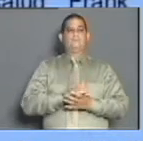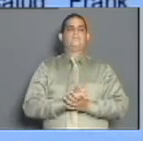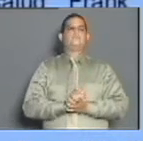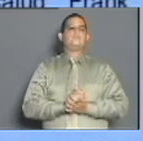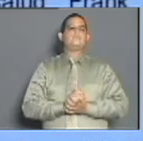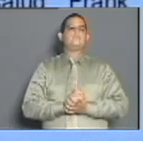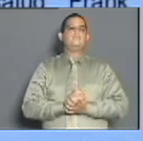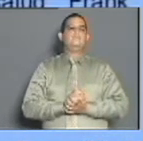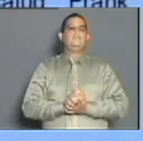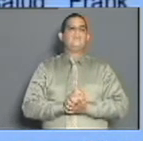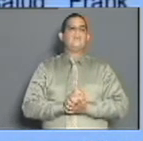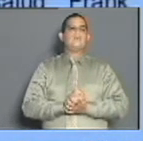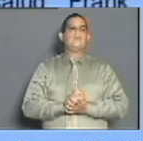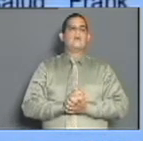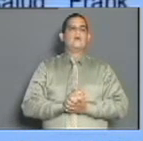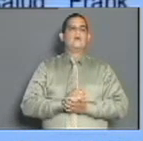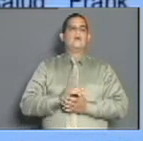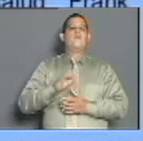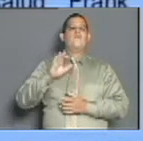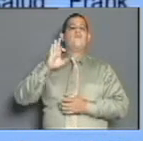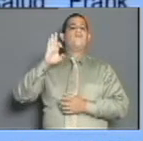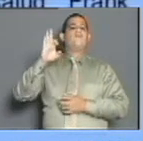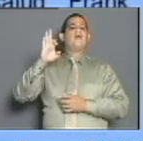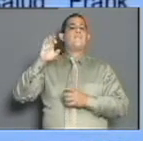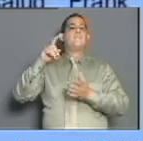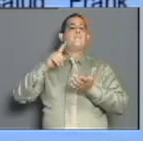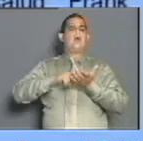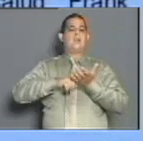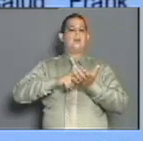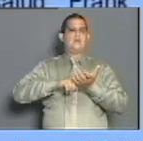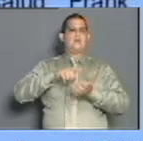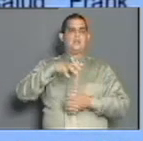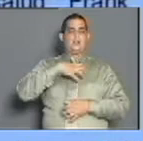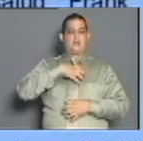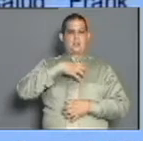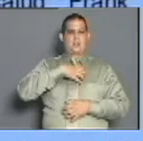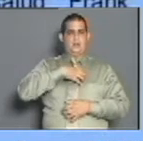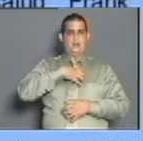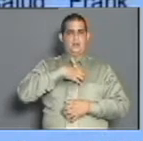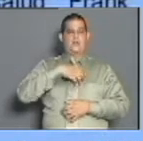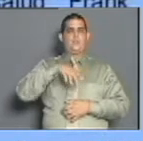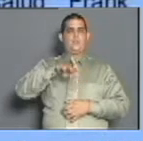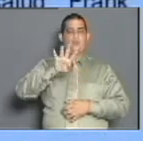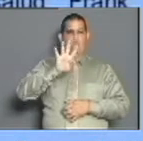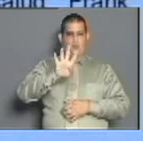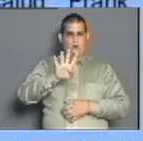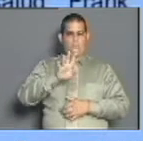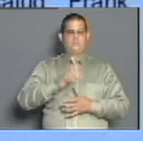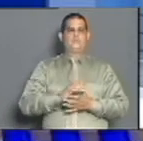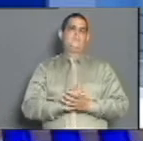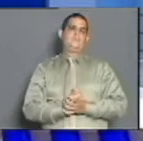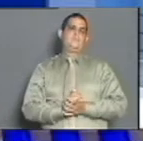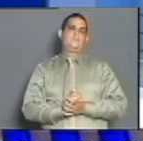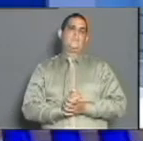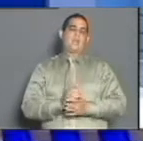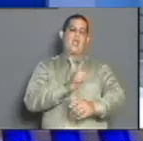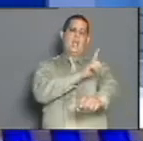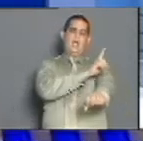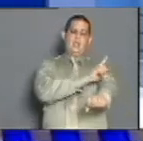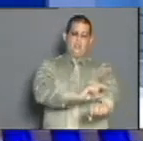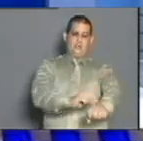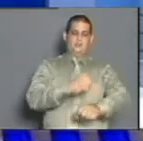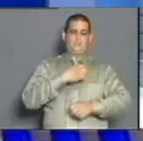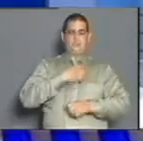Buenaventura. Municipio de Fran País con 3 positivos. Del área de salud Fran País García. Municipio de Antilla 2 diagnosticados. Del área de salud